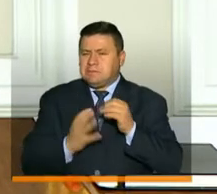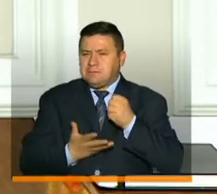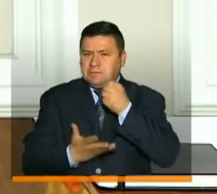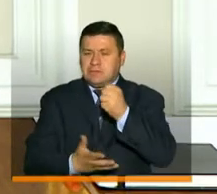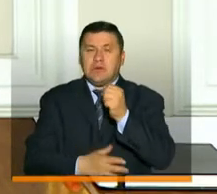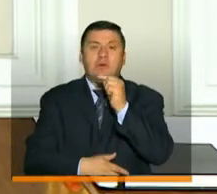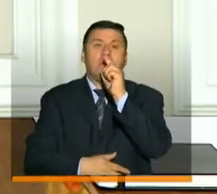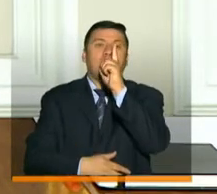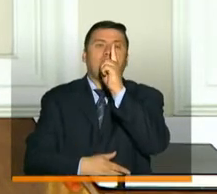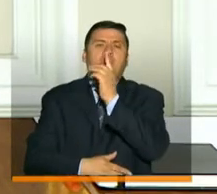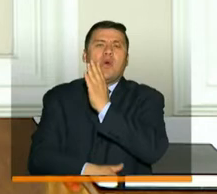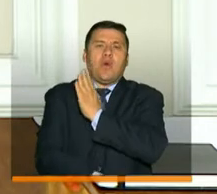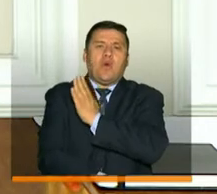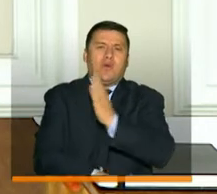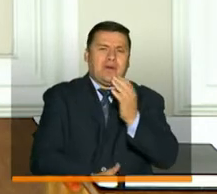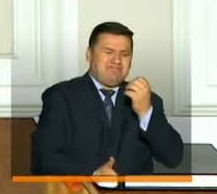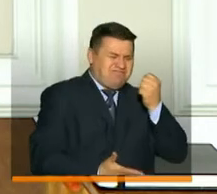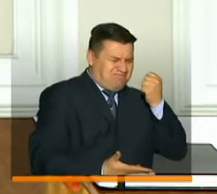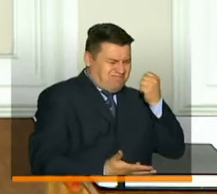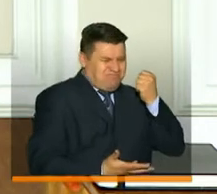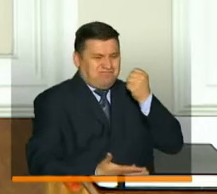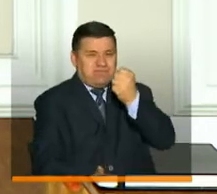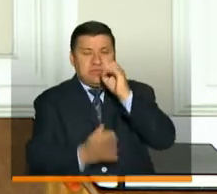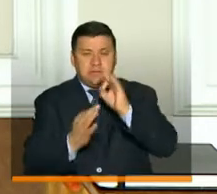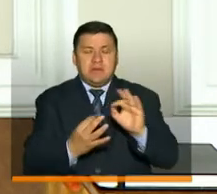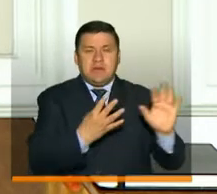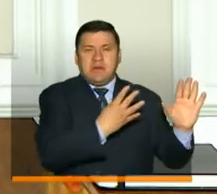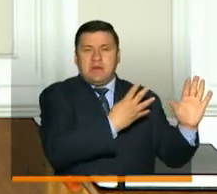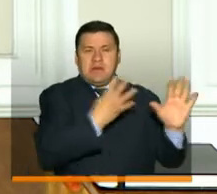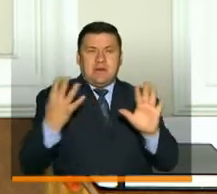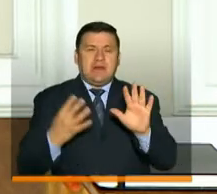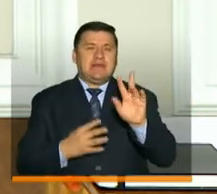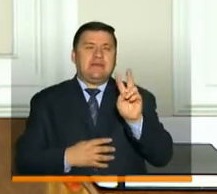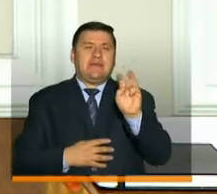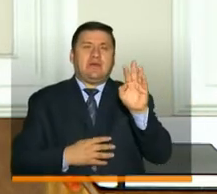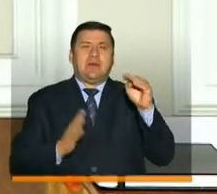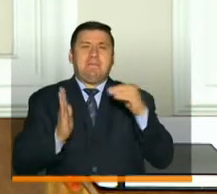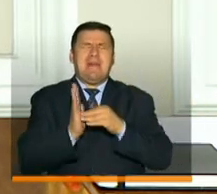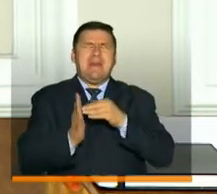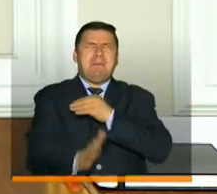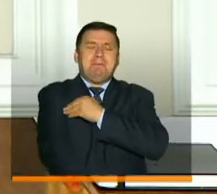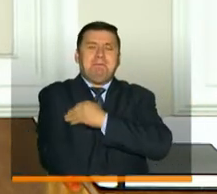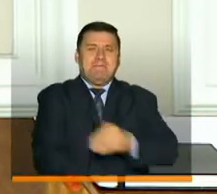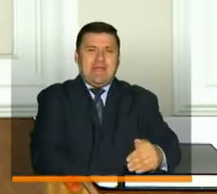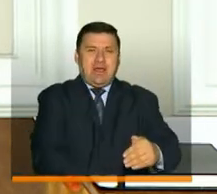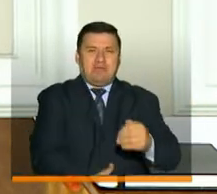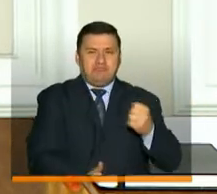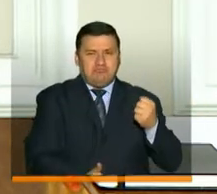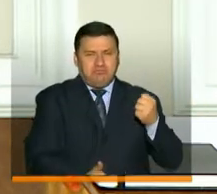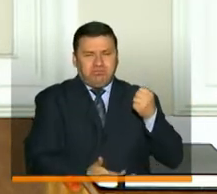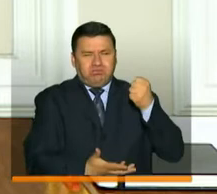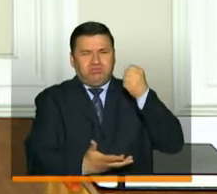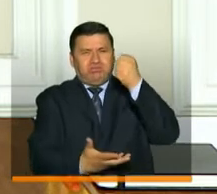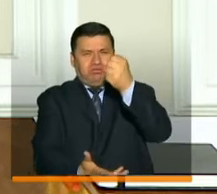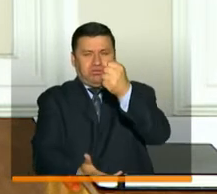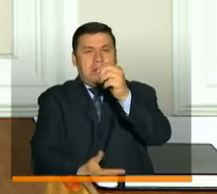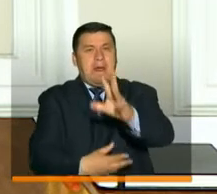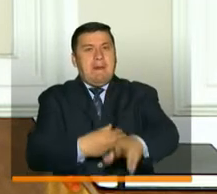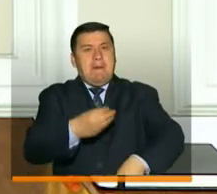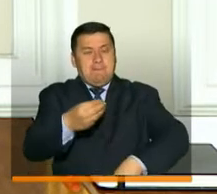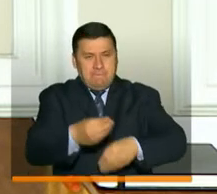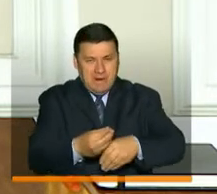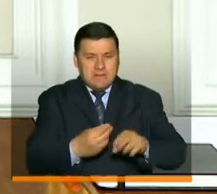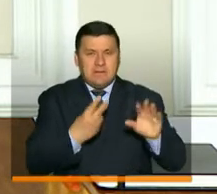a un billón de pesos. Son cerca de 974 mil millones de pesos a los cuales también se agregan